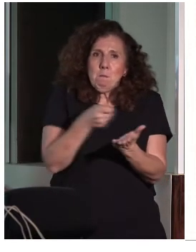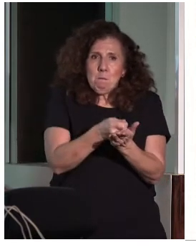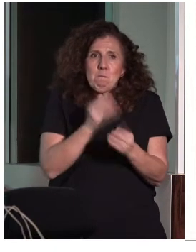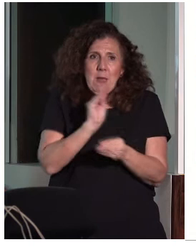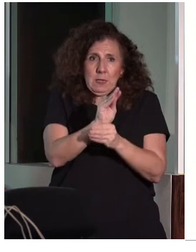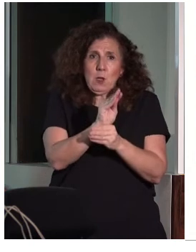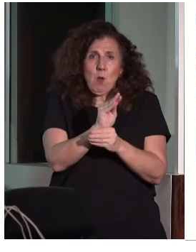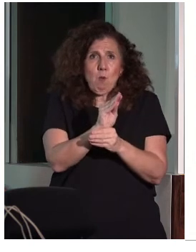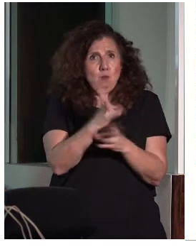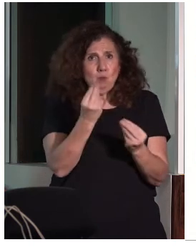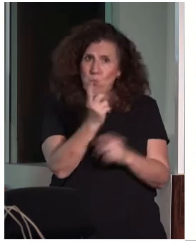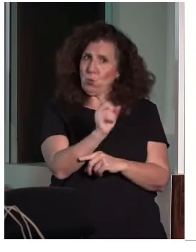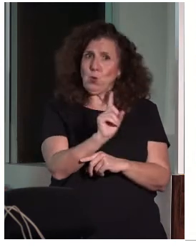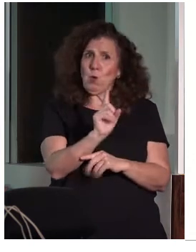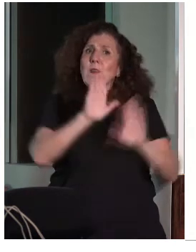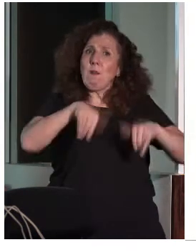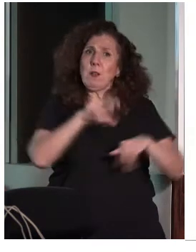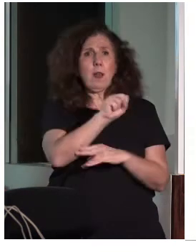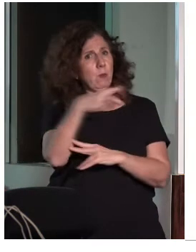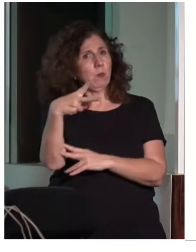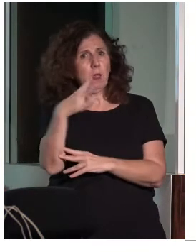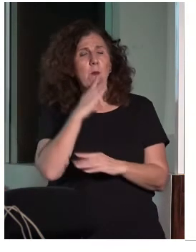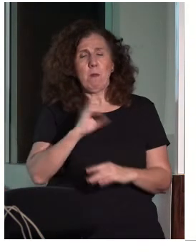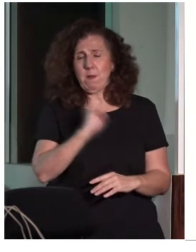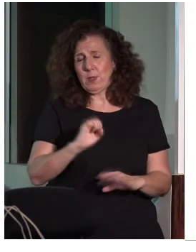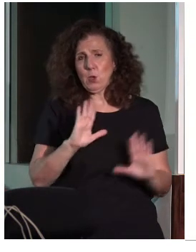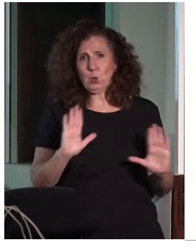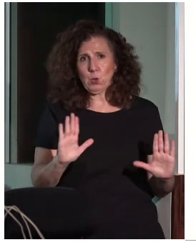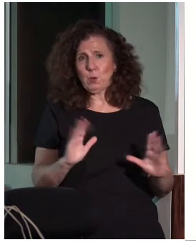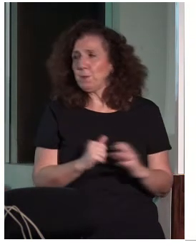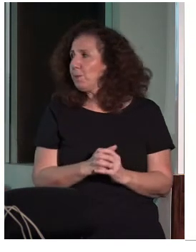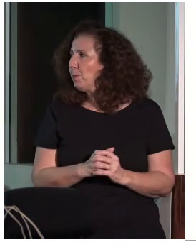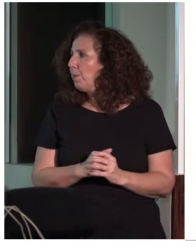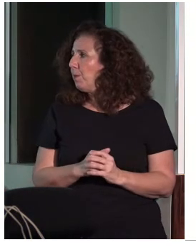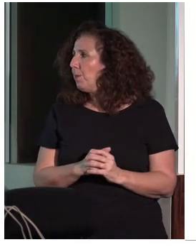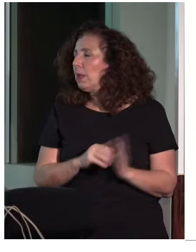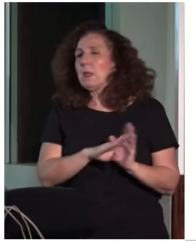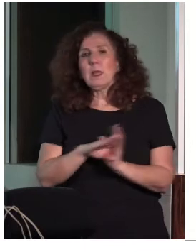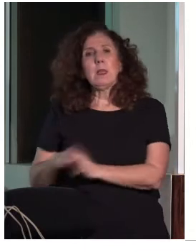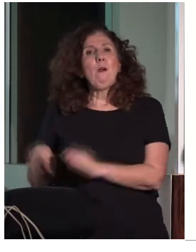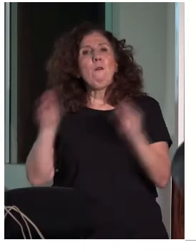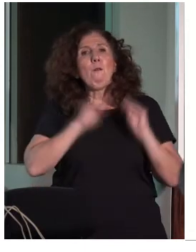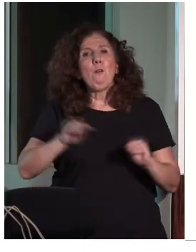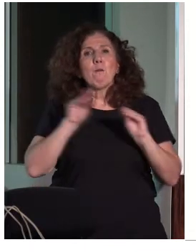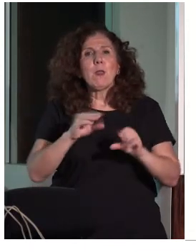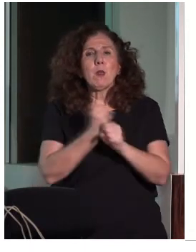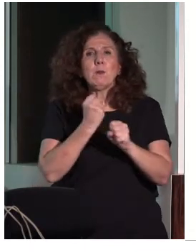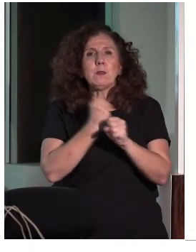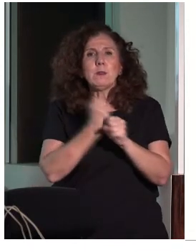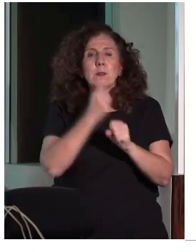verdad es que los resultados son fantásticos. Y en cuanto a la formación del personal que trabaja directamente